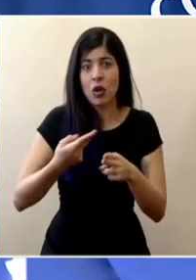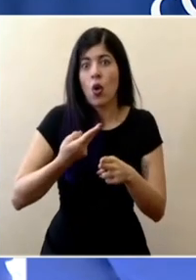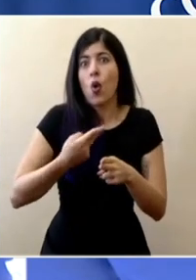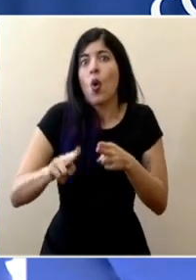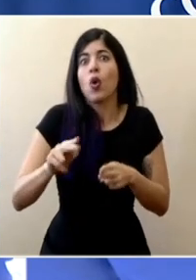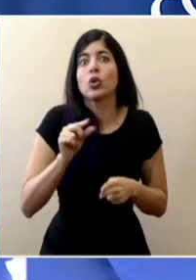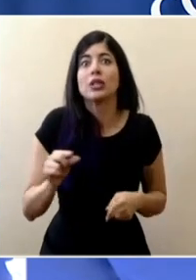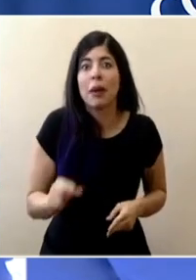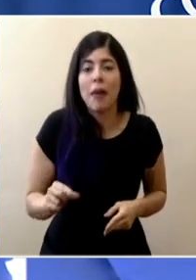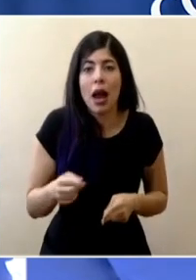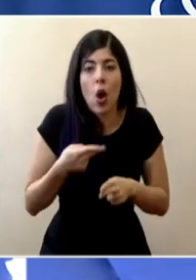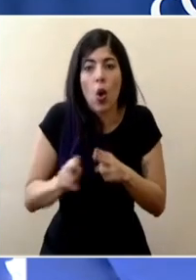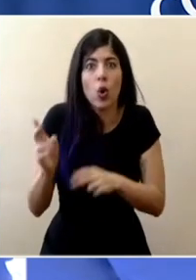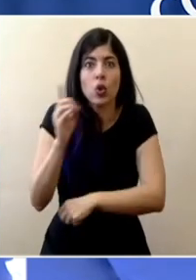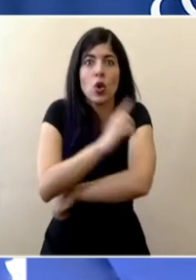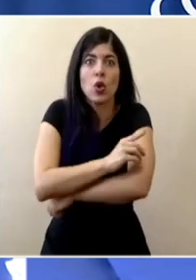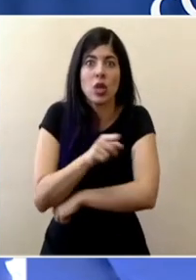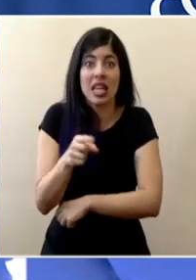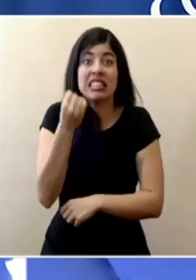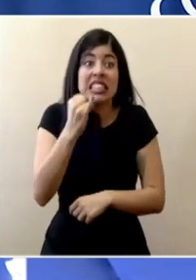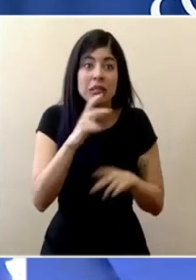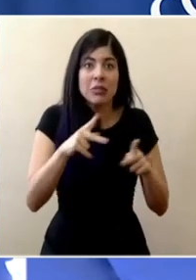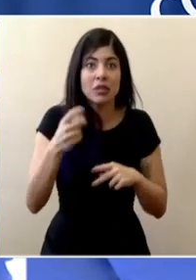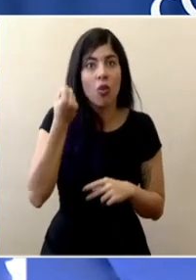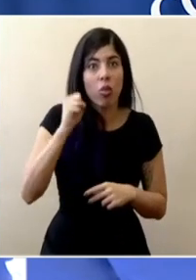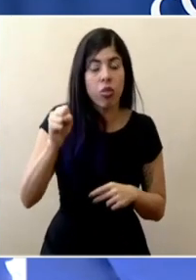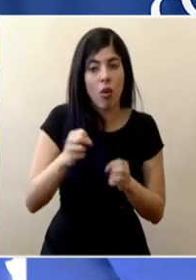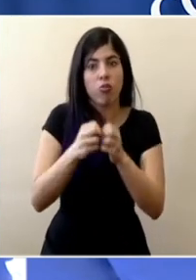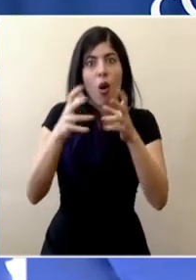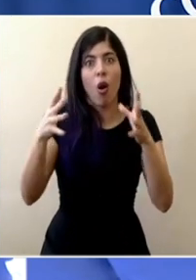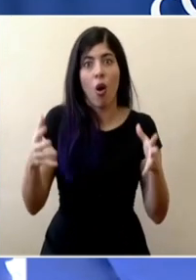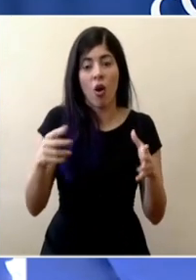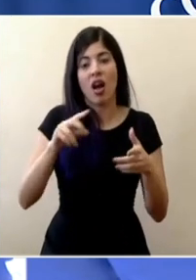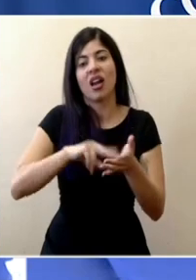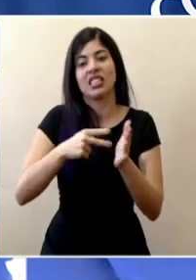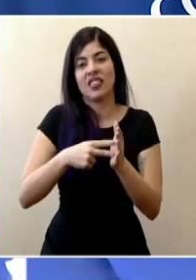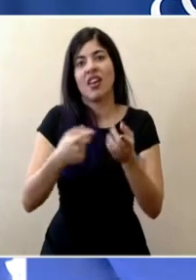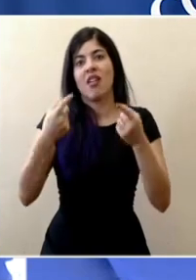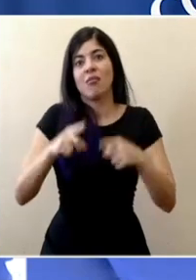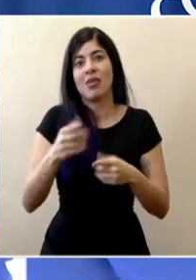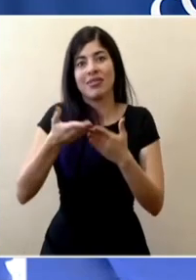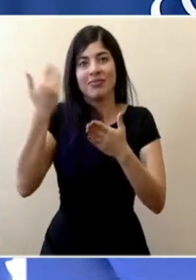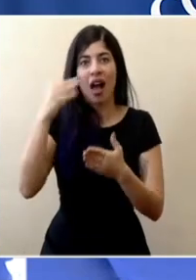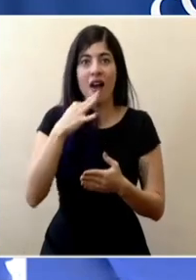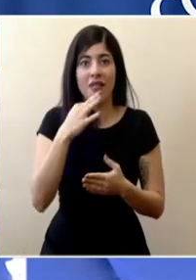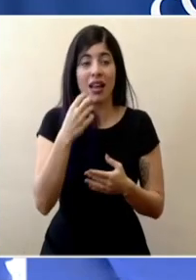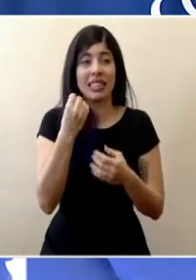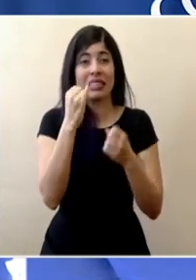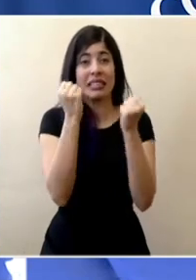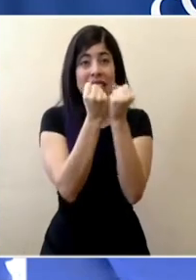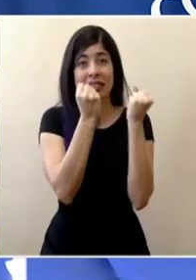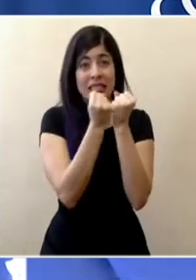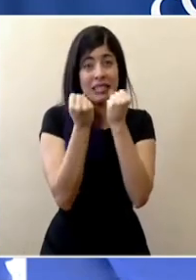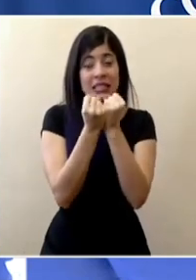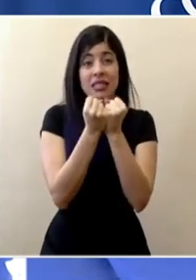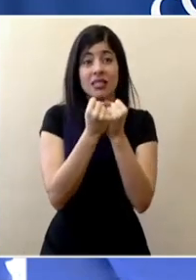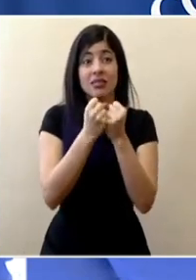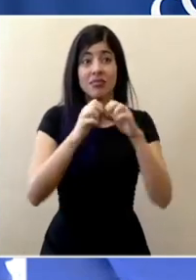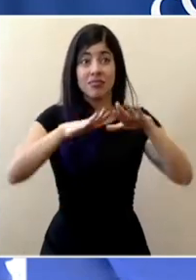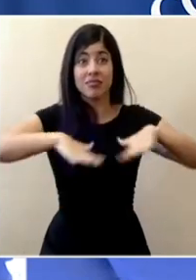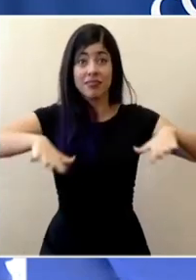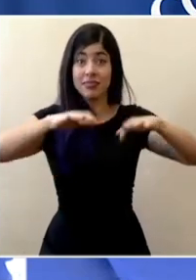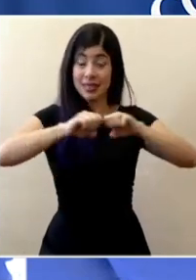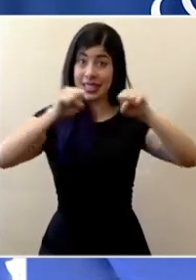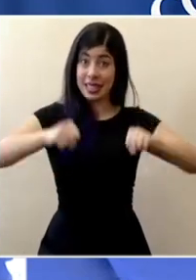semanas, en pocos días, y que esto vaya a significar lo que hablábamos anteriormente. La saturación, la no capacidad del